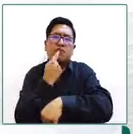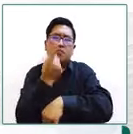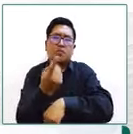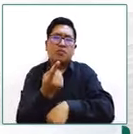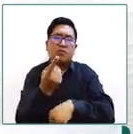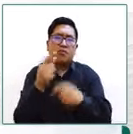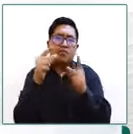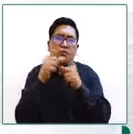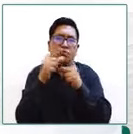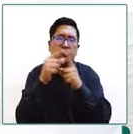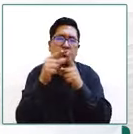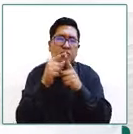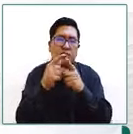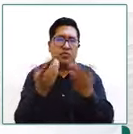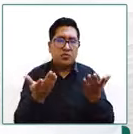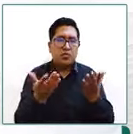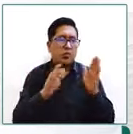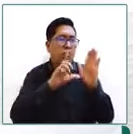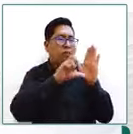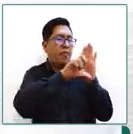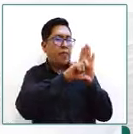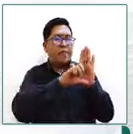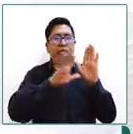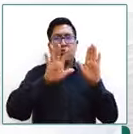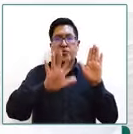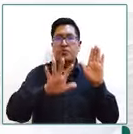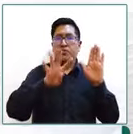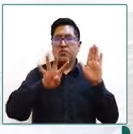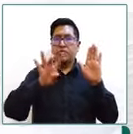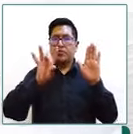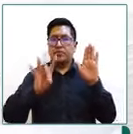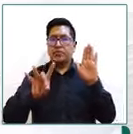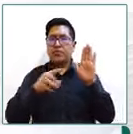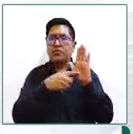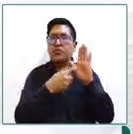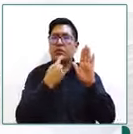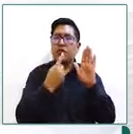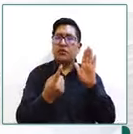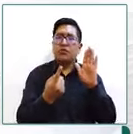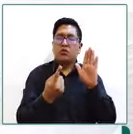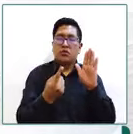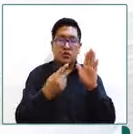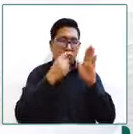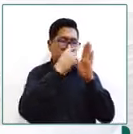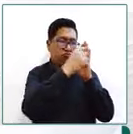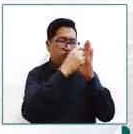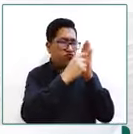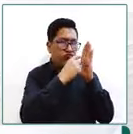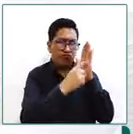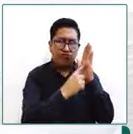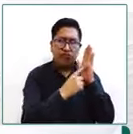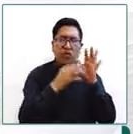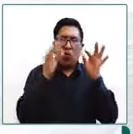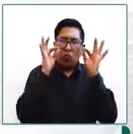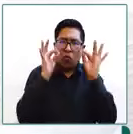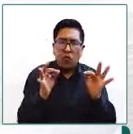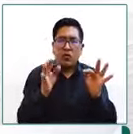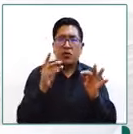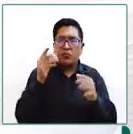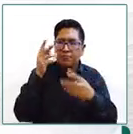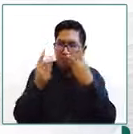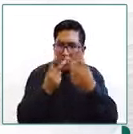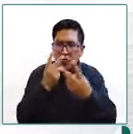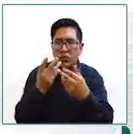pues el código niño niña adolescente no contiene disposiciones específicas para